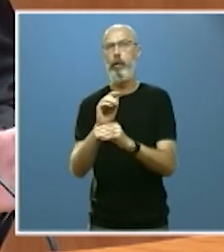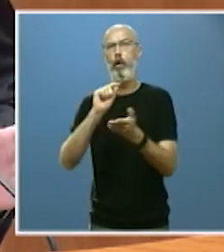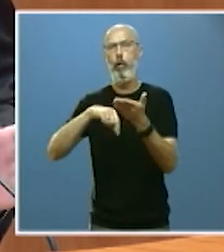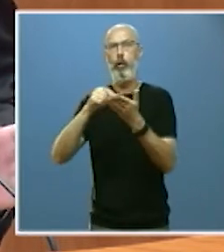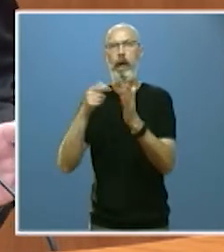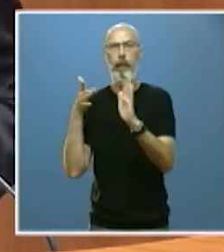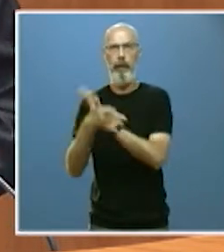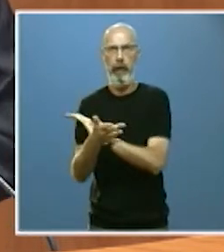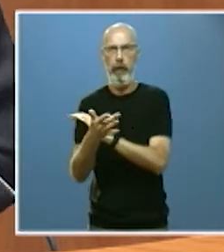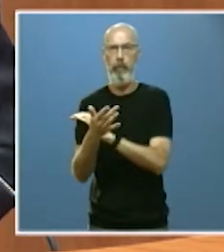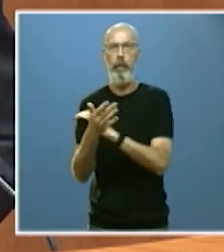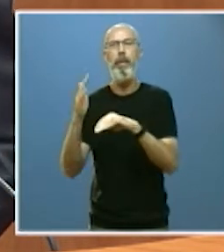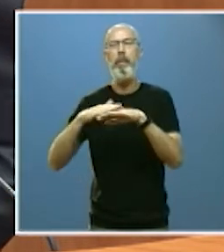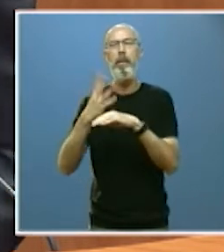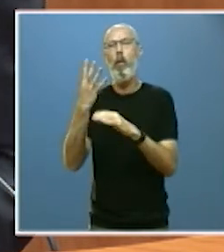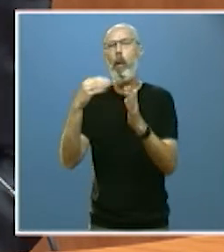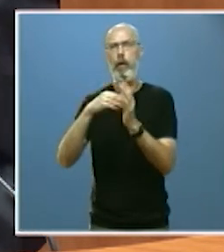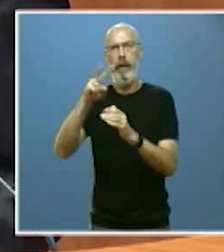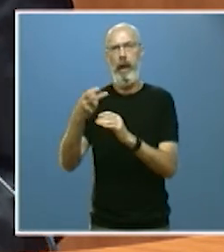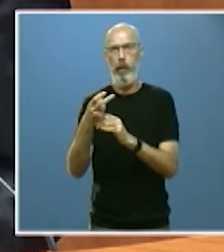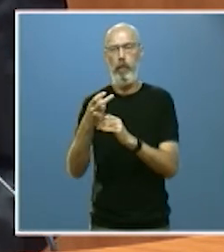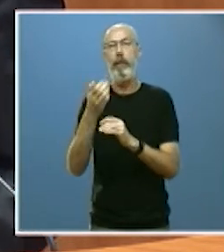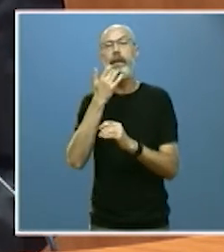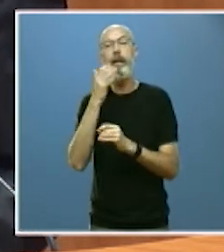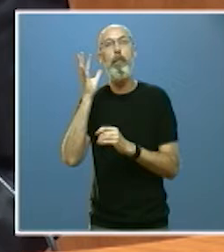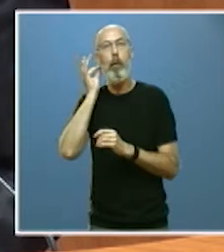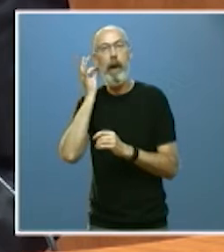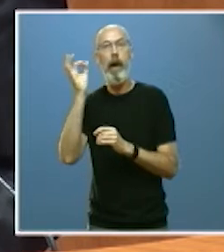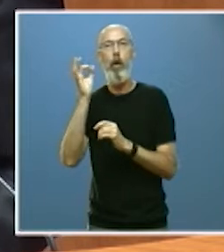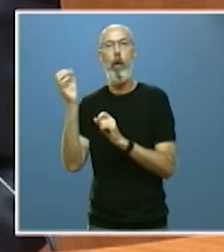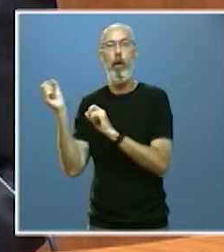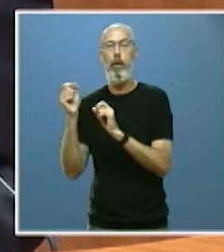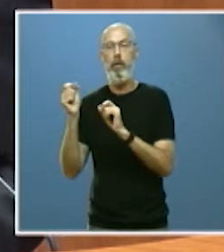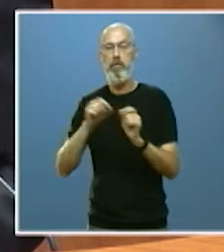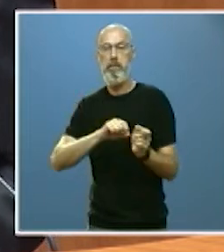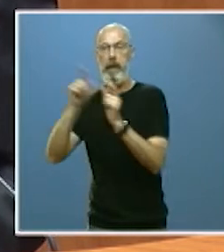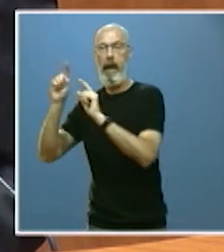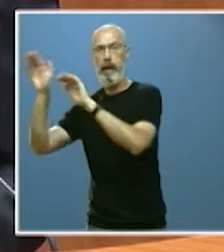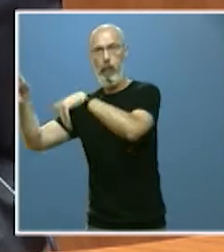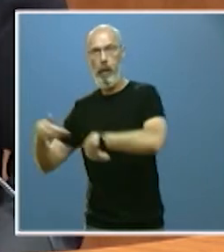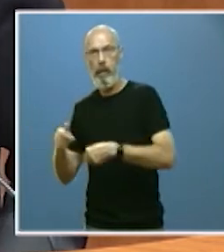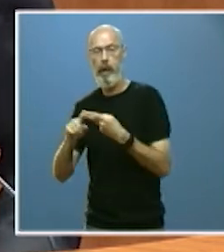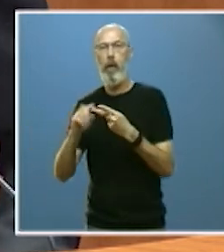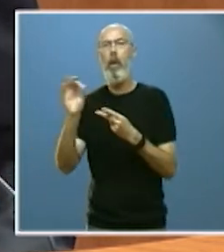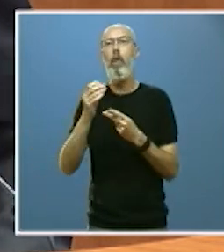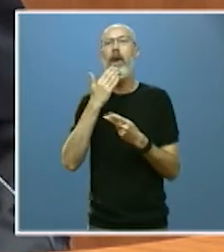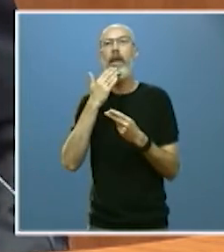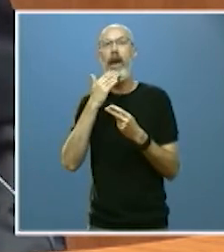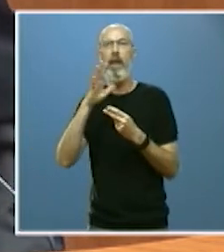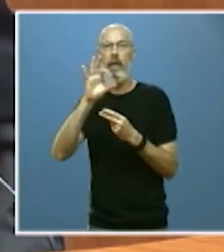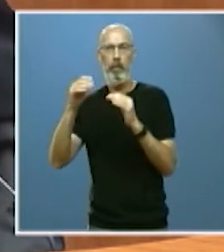contrato, que aumenta en los casos de mujeres, emigrantes retornados mayores de 55 años y jóvenes del sistema